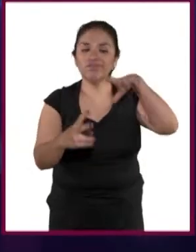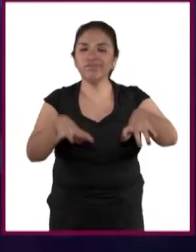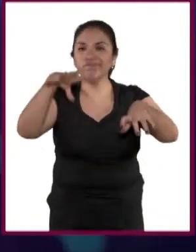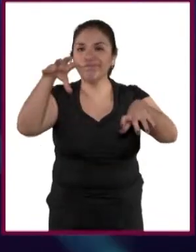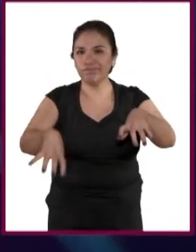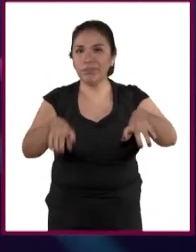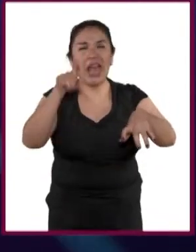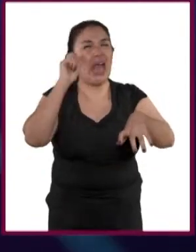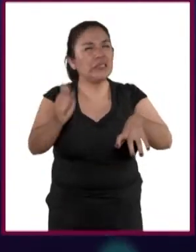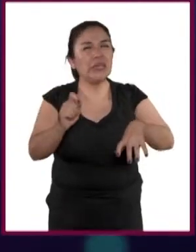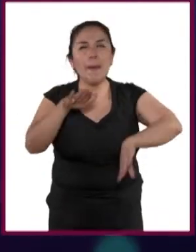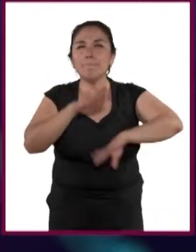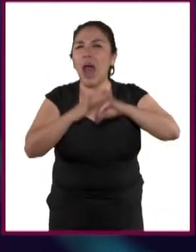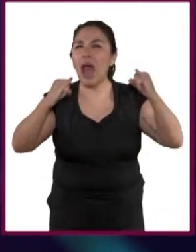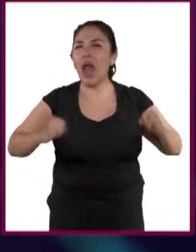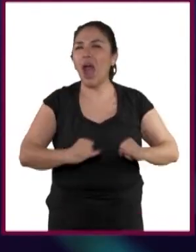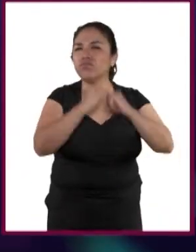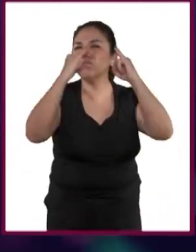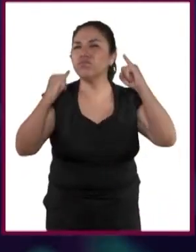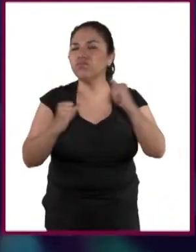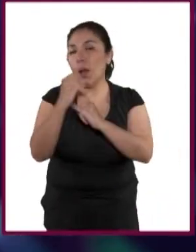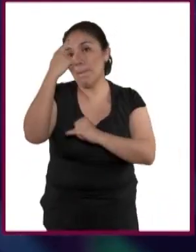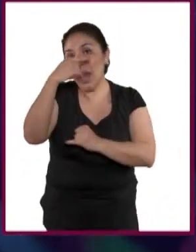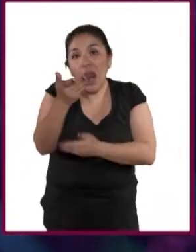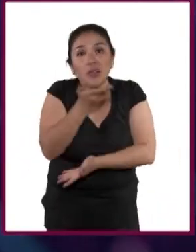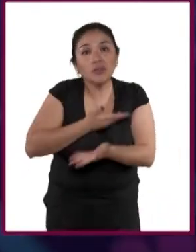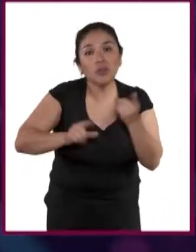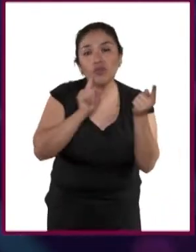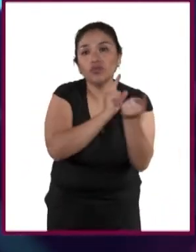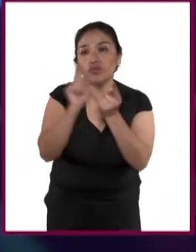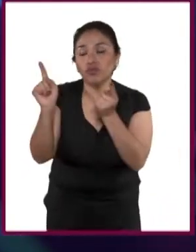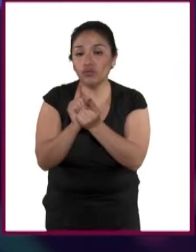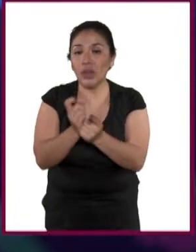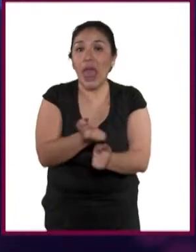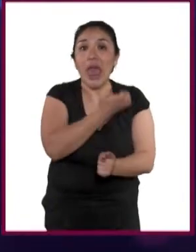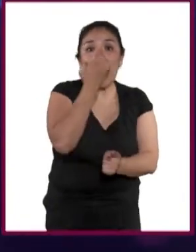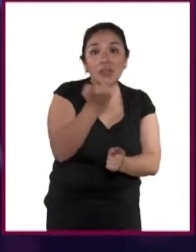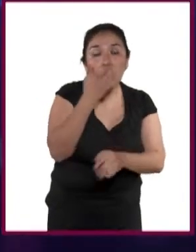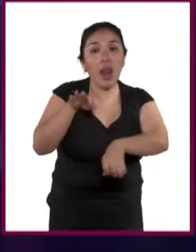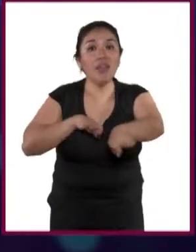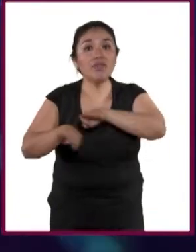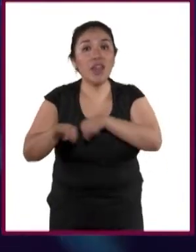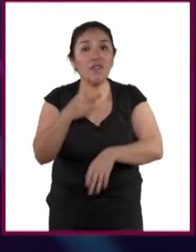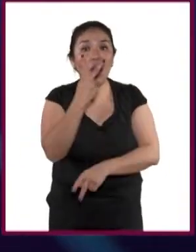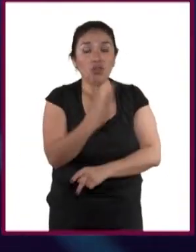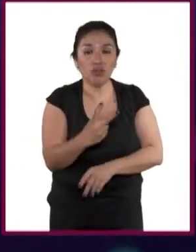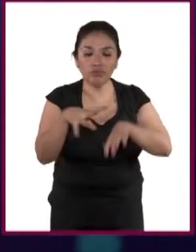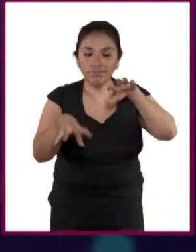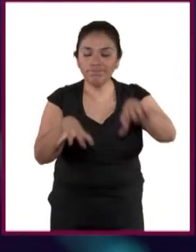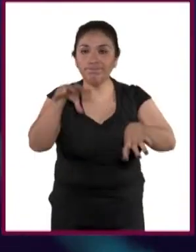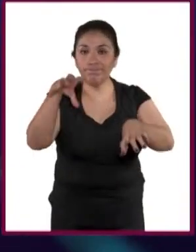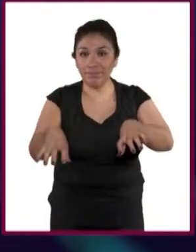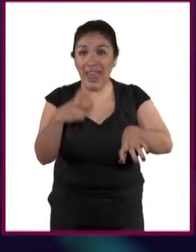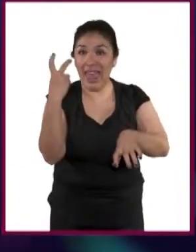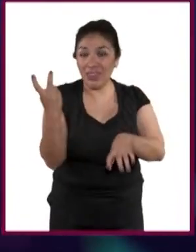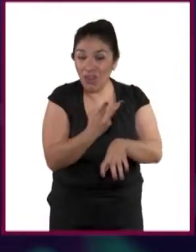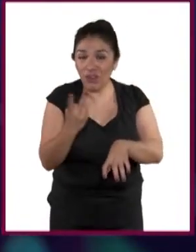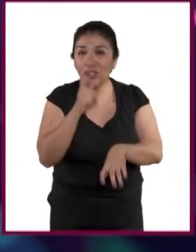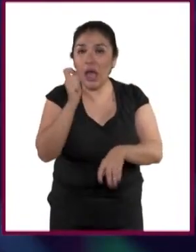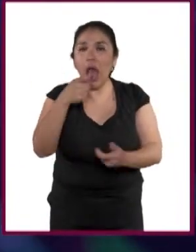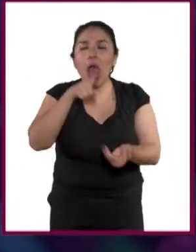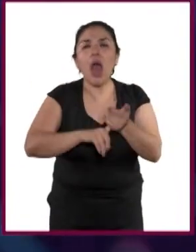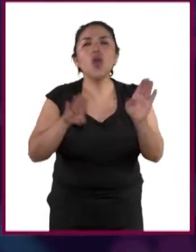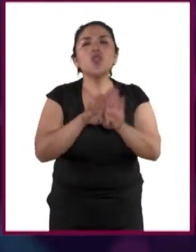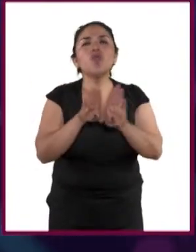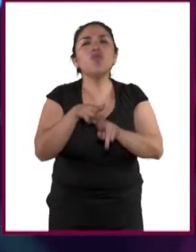que eran instituciones básicas de socialización, la escuela y el trabajo. Estas dos instituciones representaban algo que